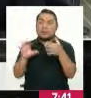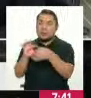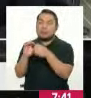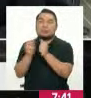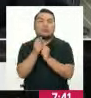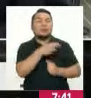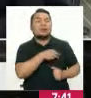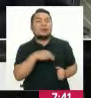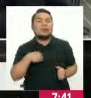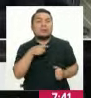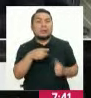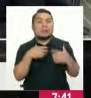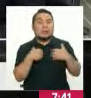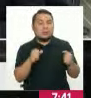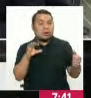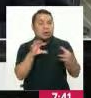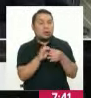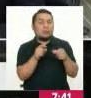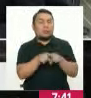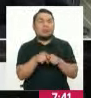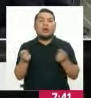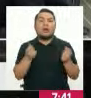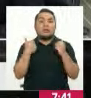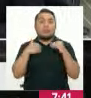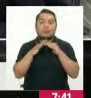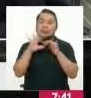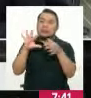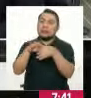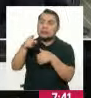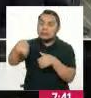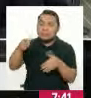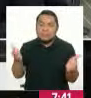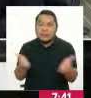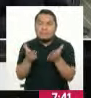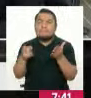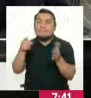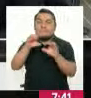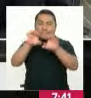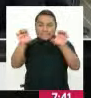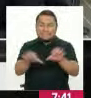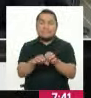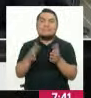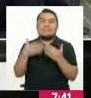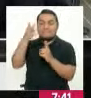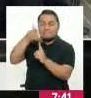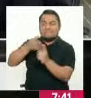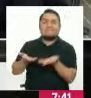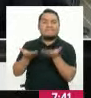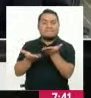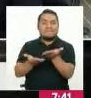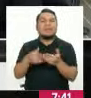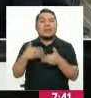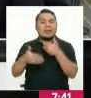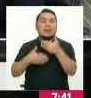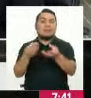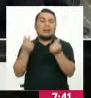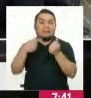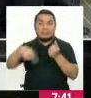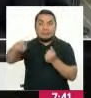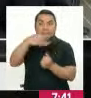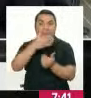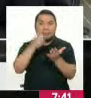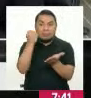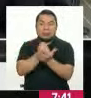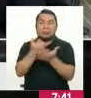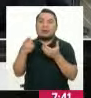con el MinSA, para que con los gobiernos regionales se puedan impulsar las brigadas de certificación a fin